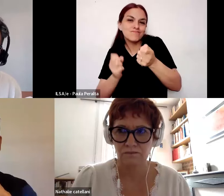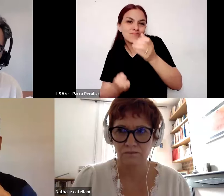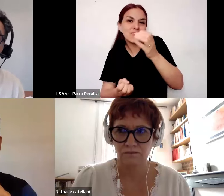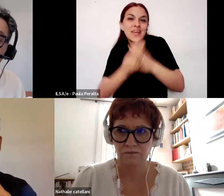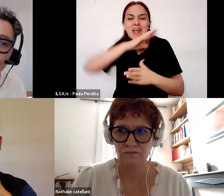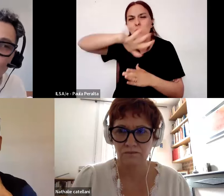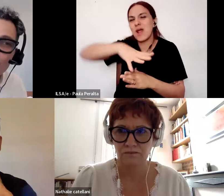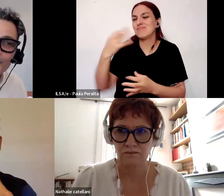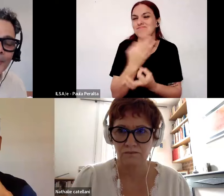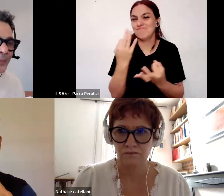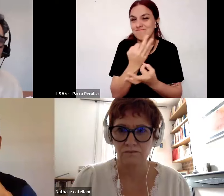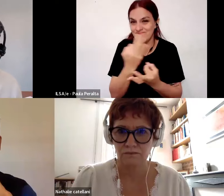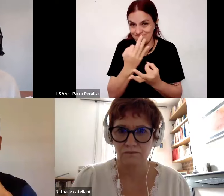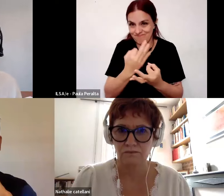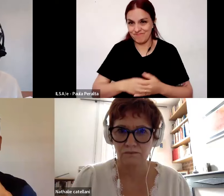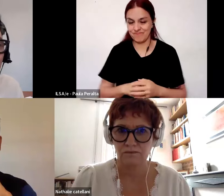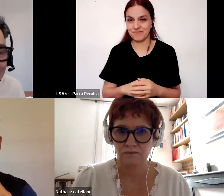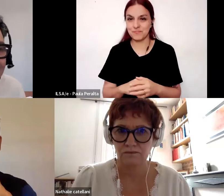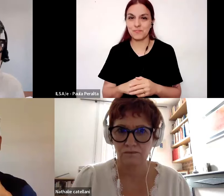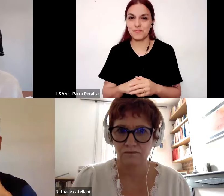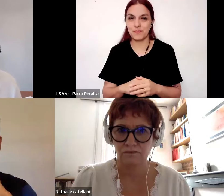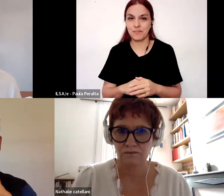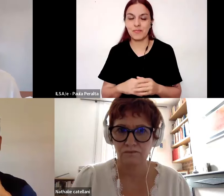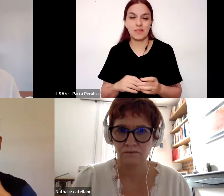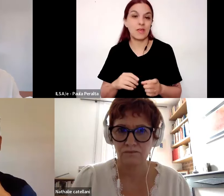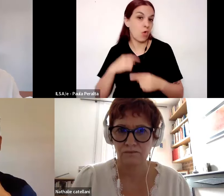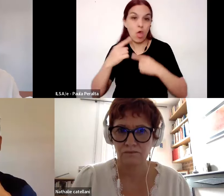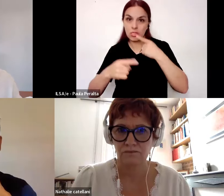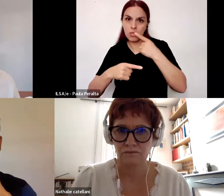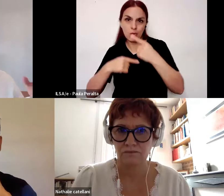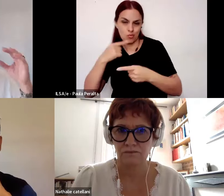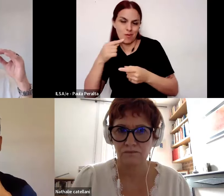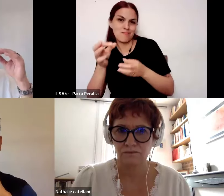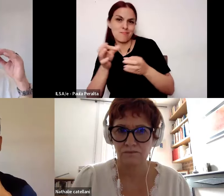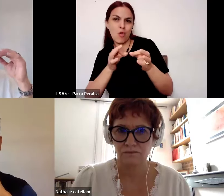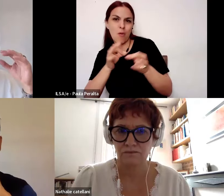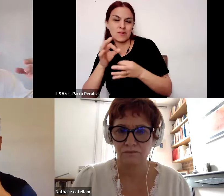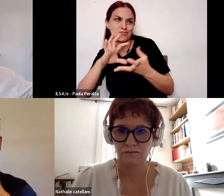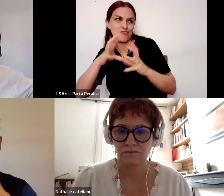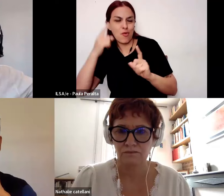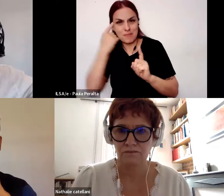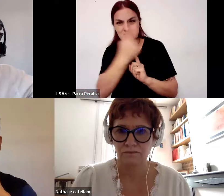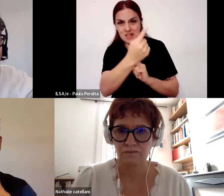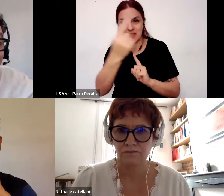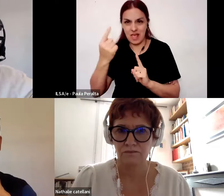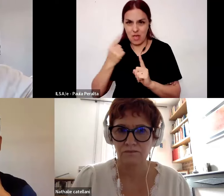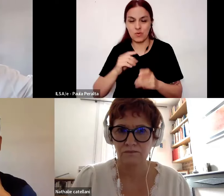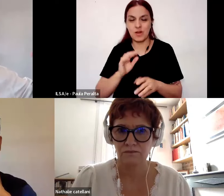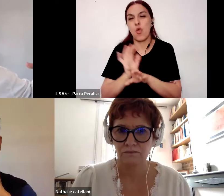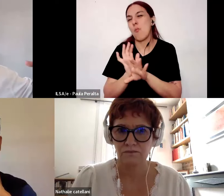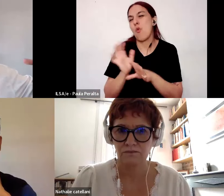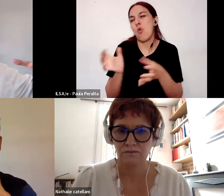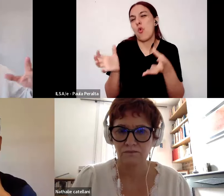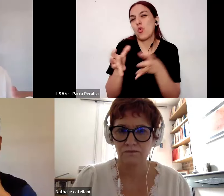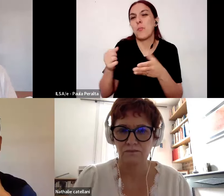¿no? y está muy en conversación con estos posicionamientos llamémosle movimientistas